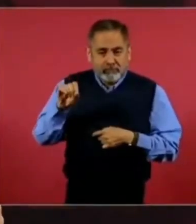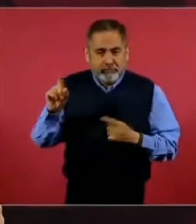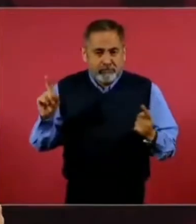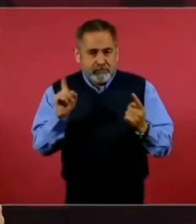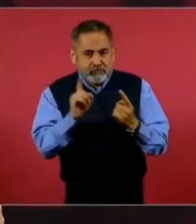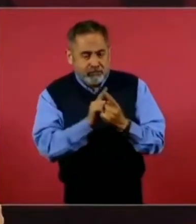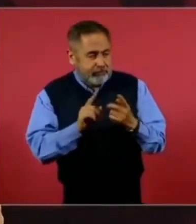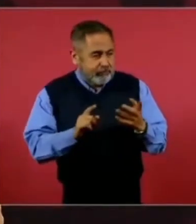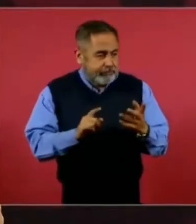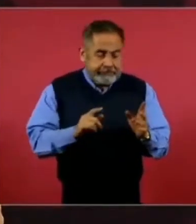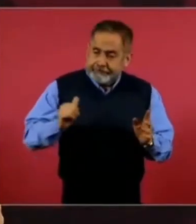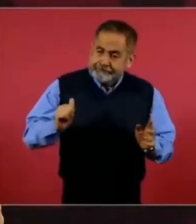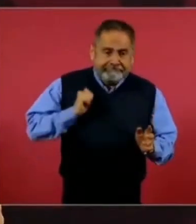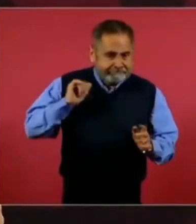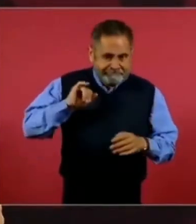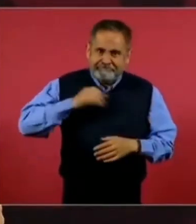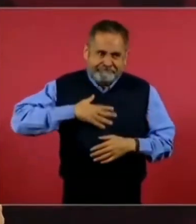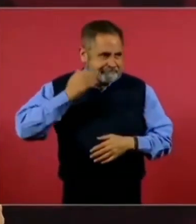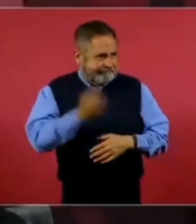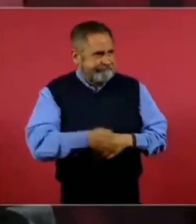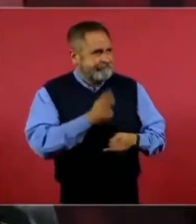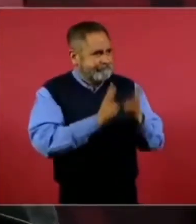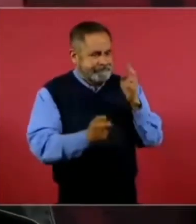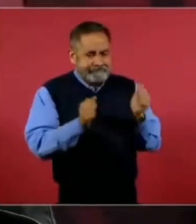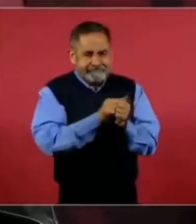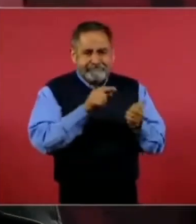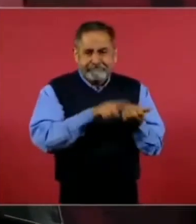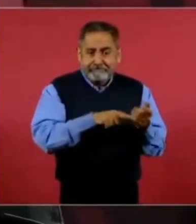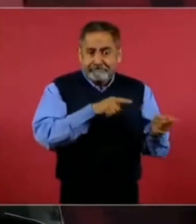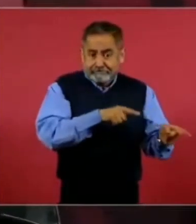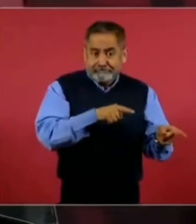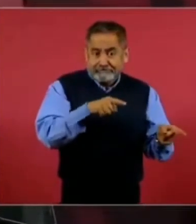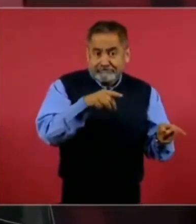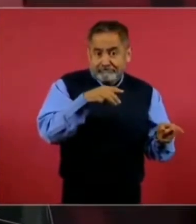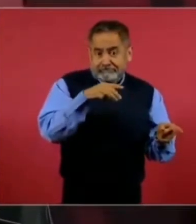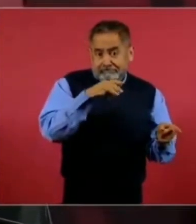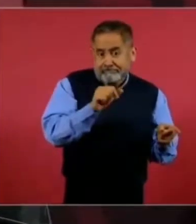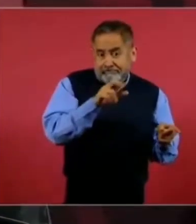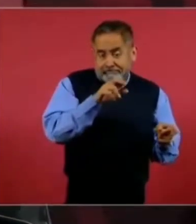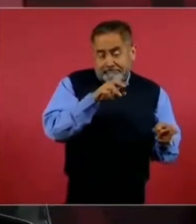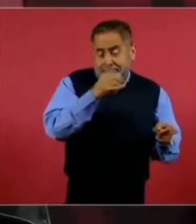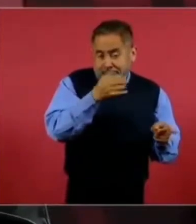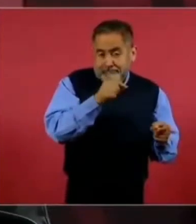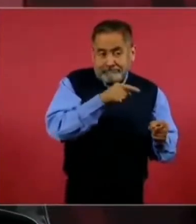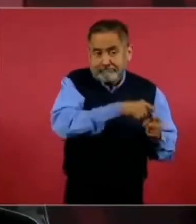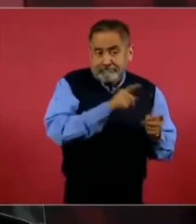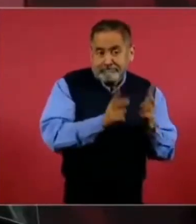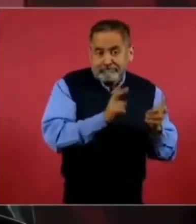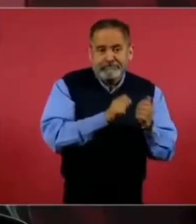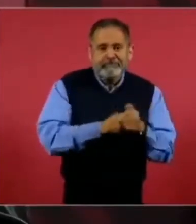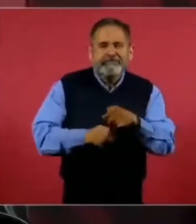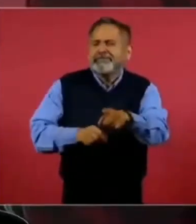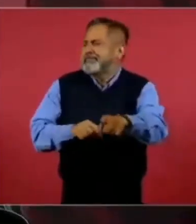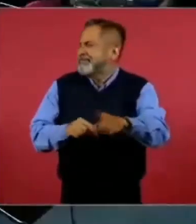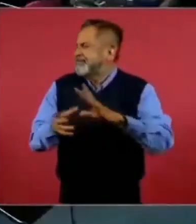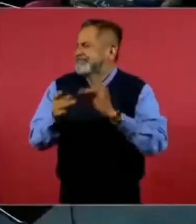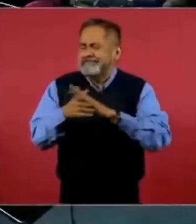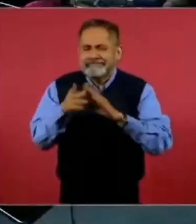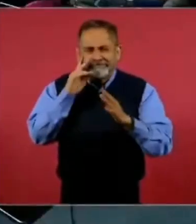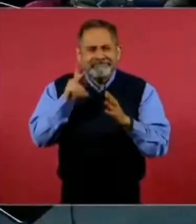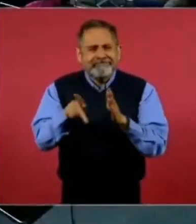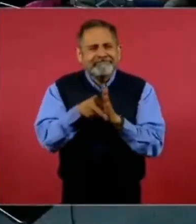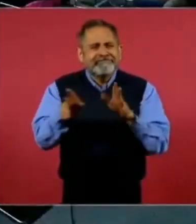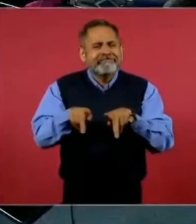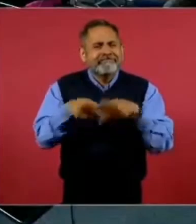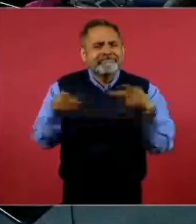pasar, en su momento hubieron cuestionamientos. Entonces, a ver si conseguimos por ahí la portada